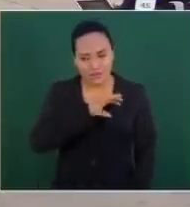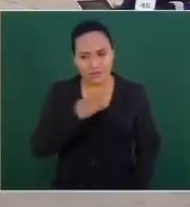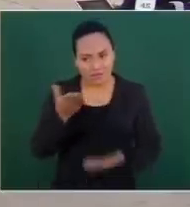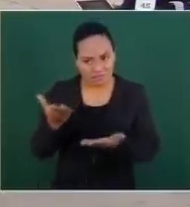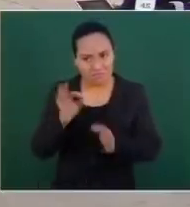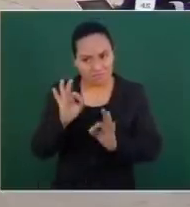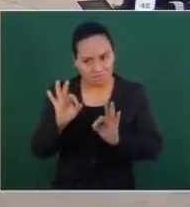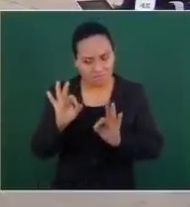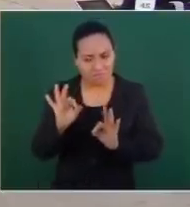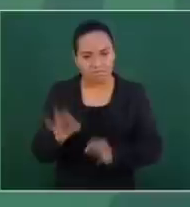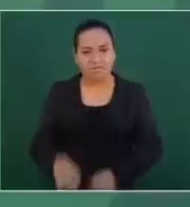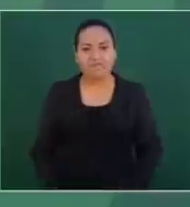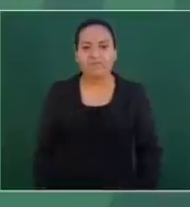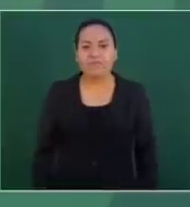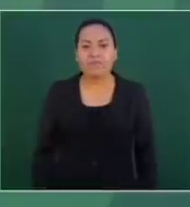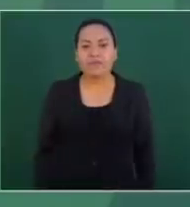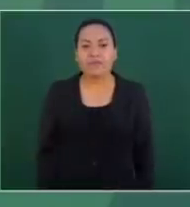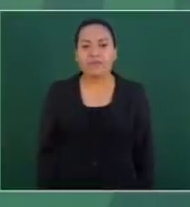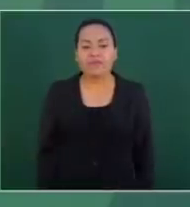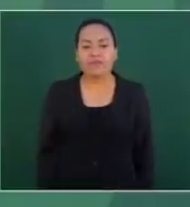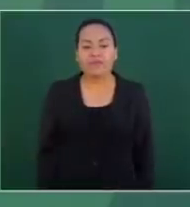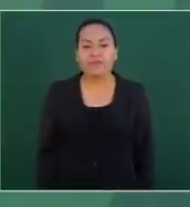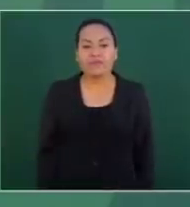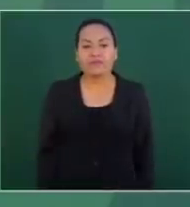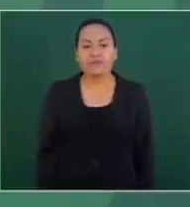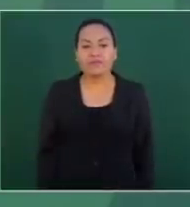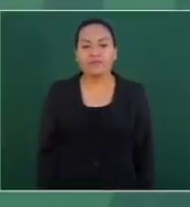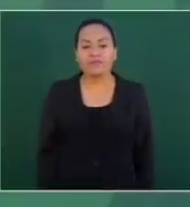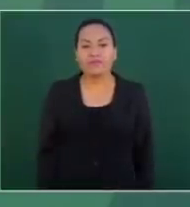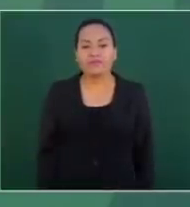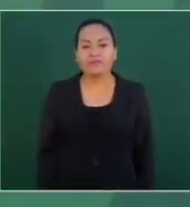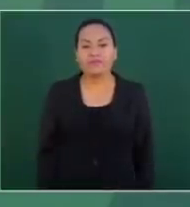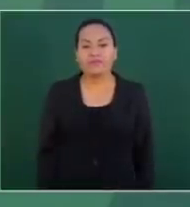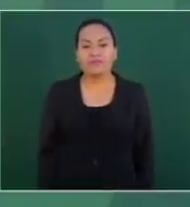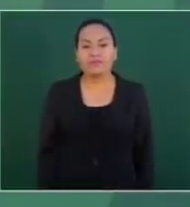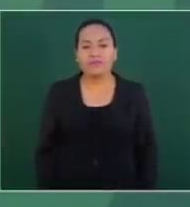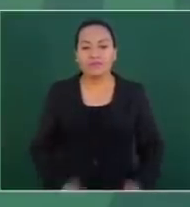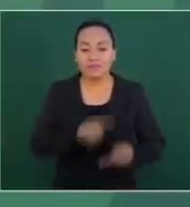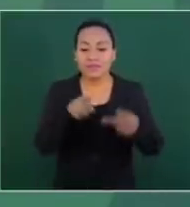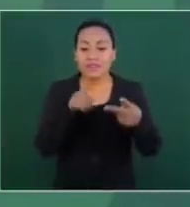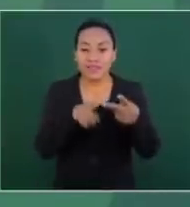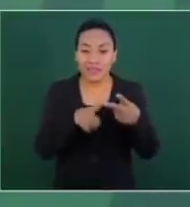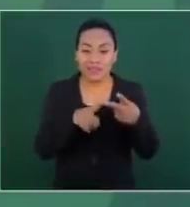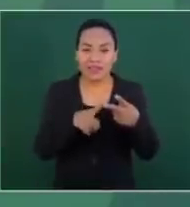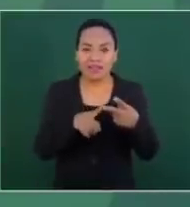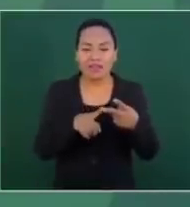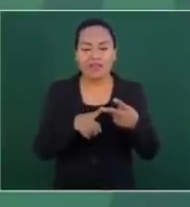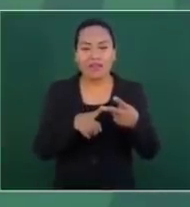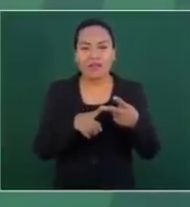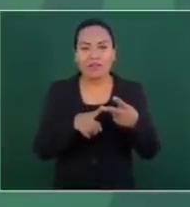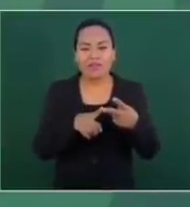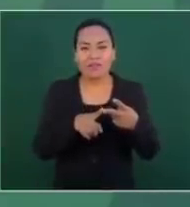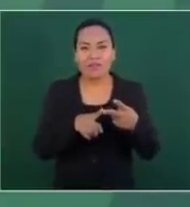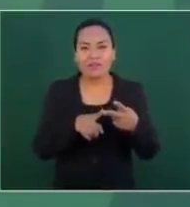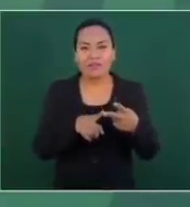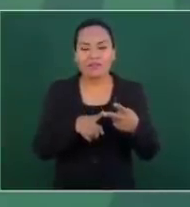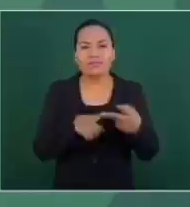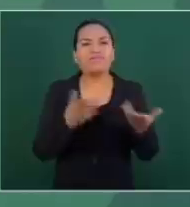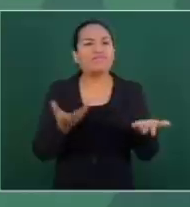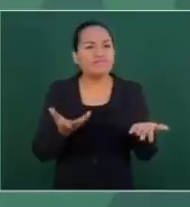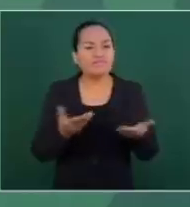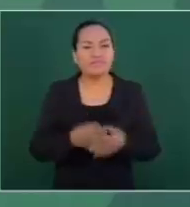Y lo otro, bueno, hablando de los medios, aprovechar para aclarar,